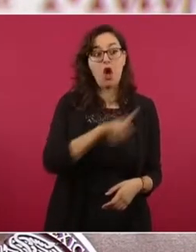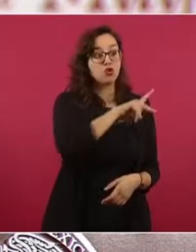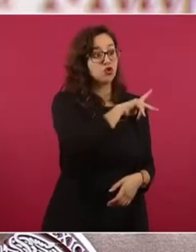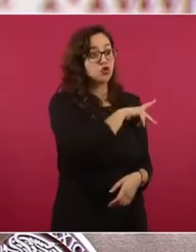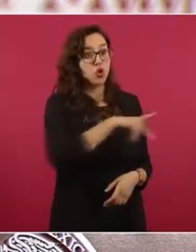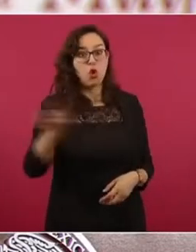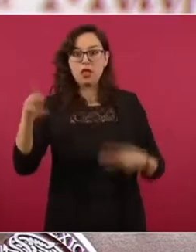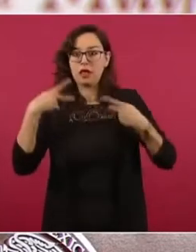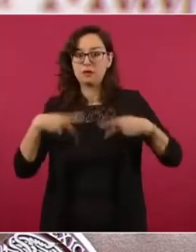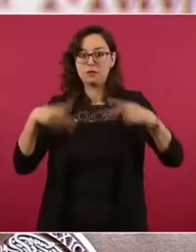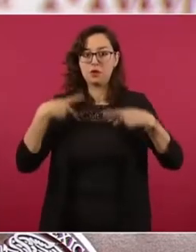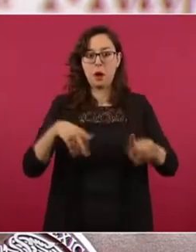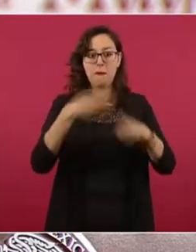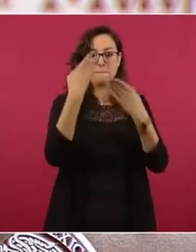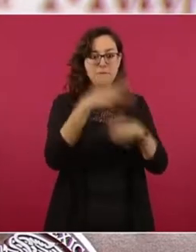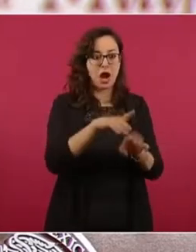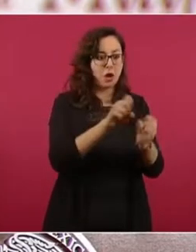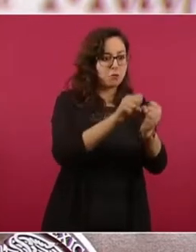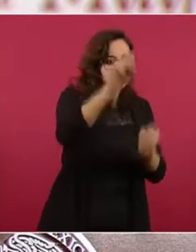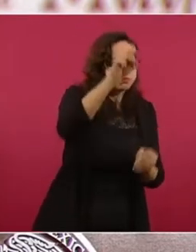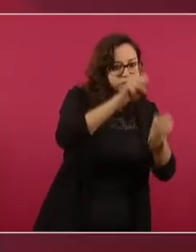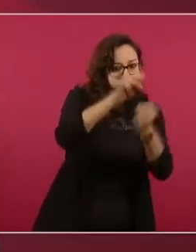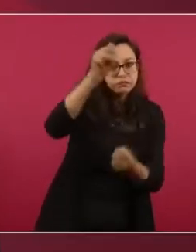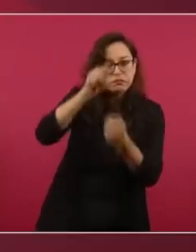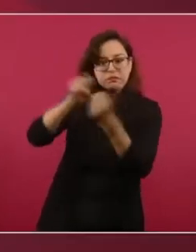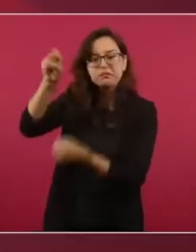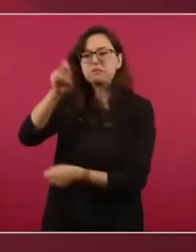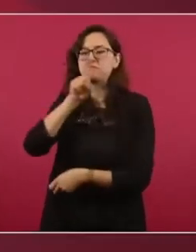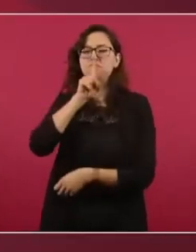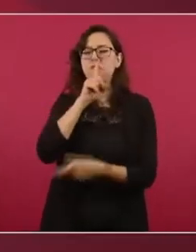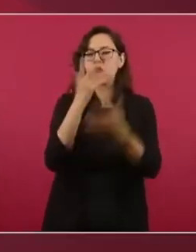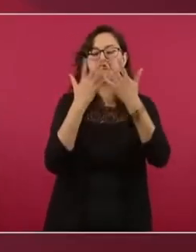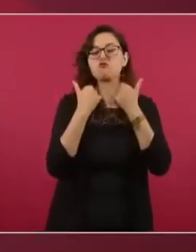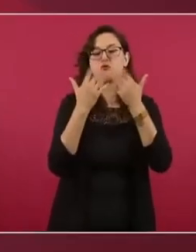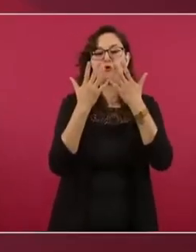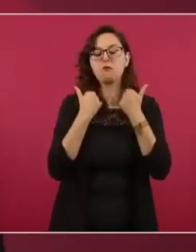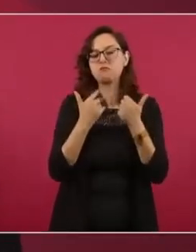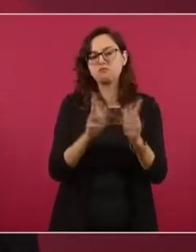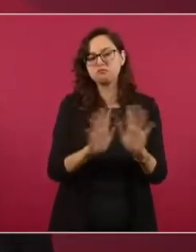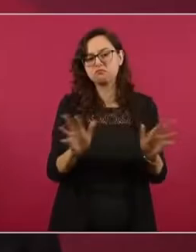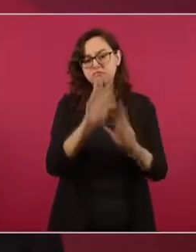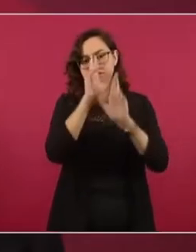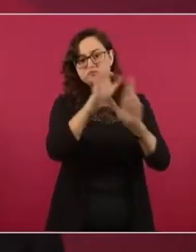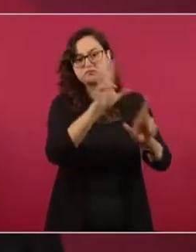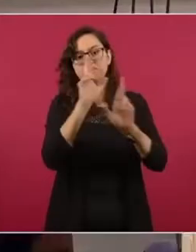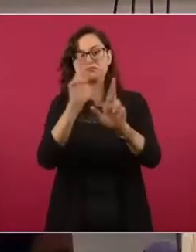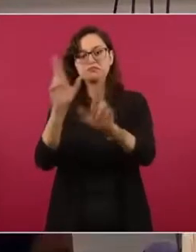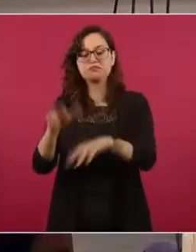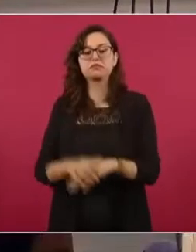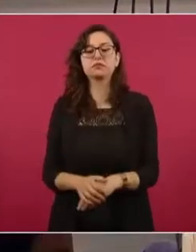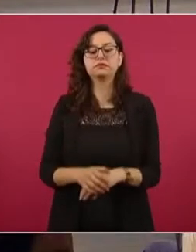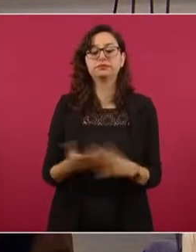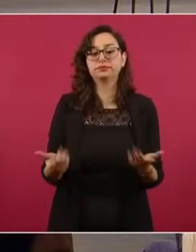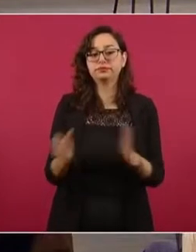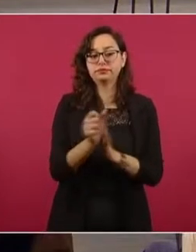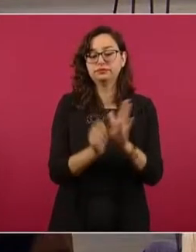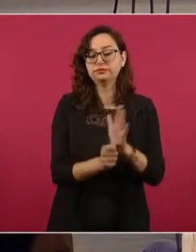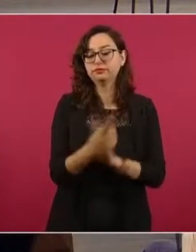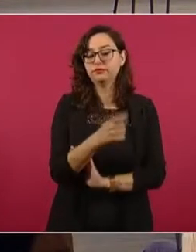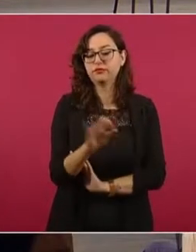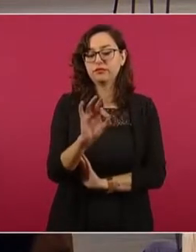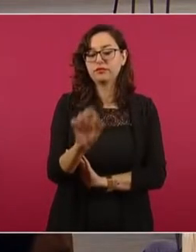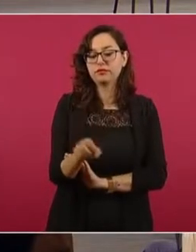y el secreto bancario no se viola. El artículo 142, fracción cuarta de la Ley de